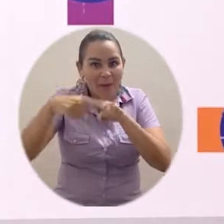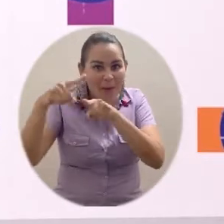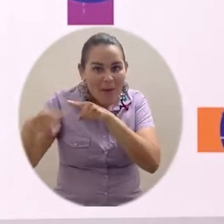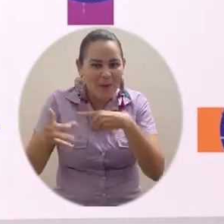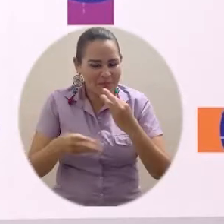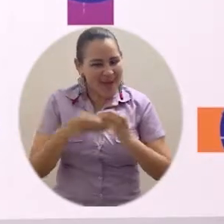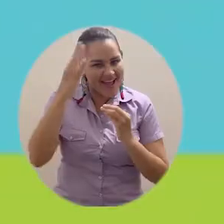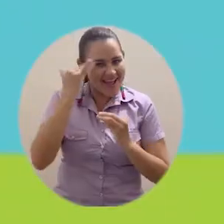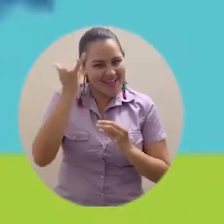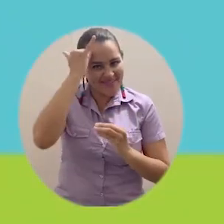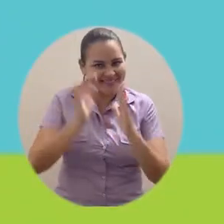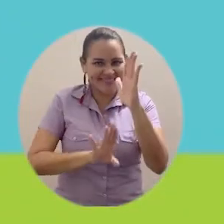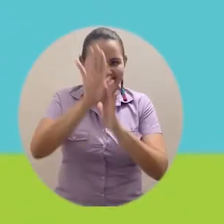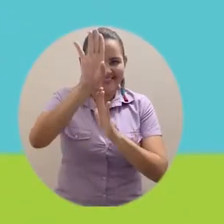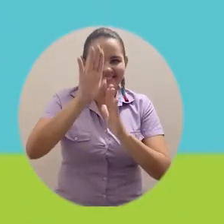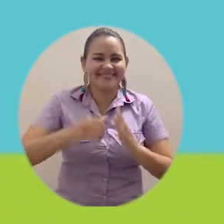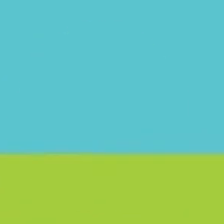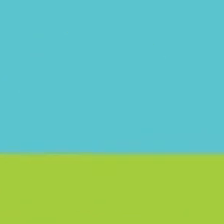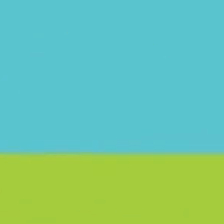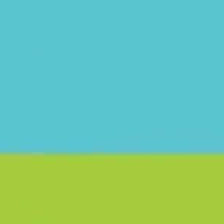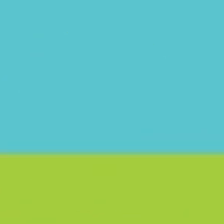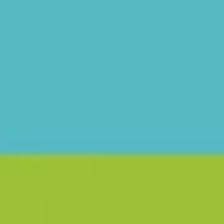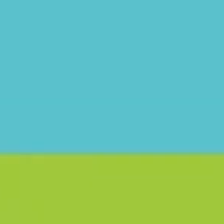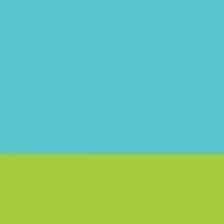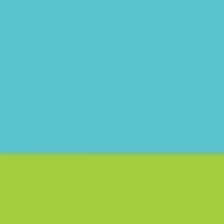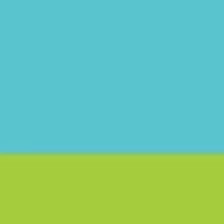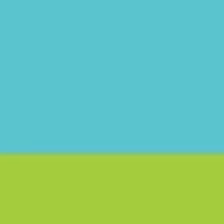seguir avanzando académicamente. Gracias.